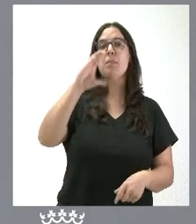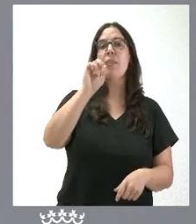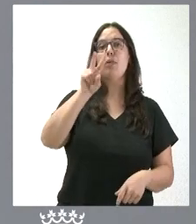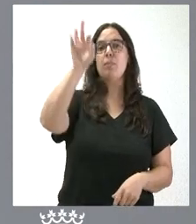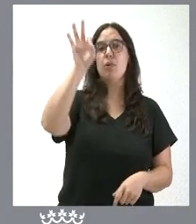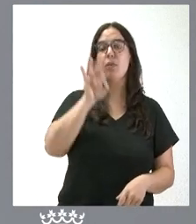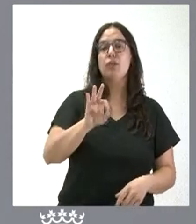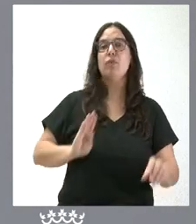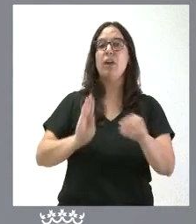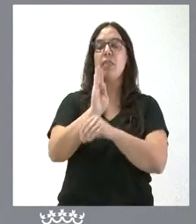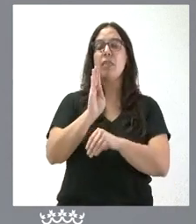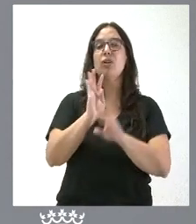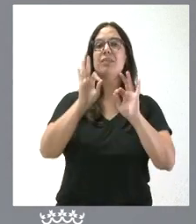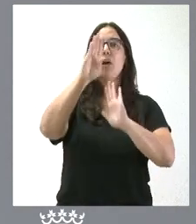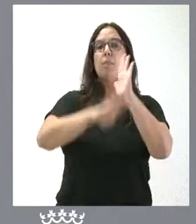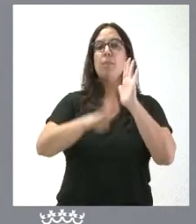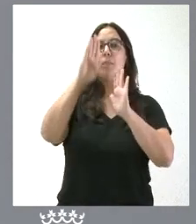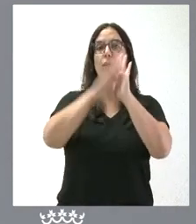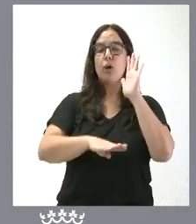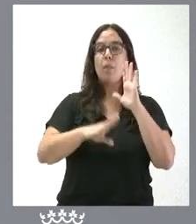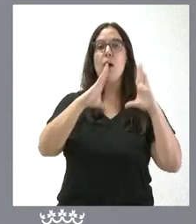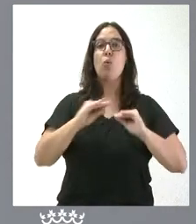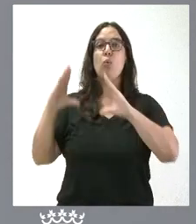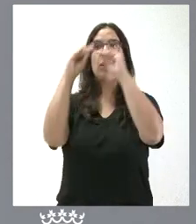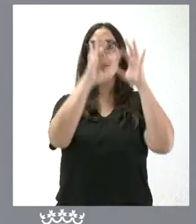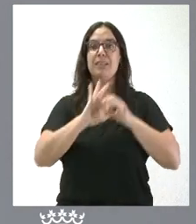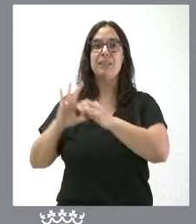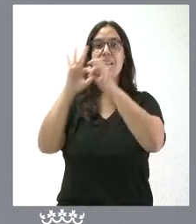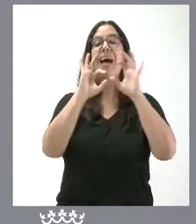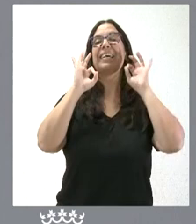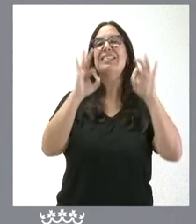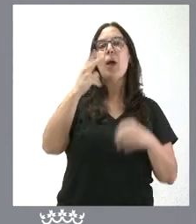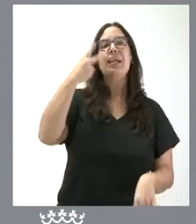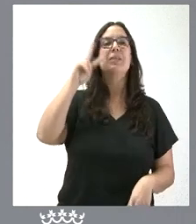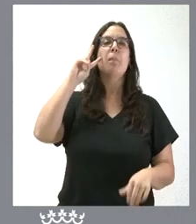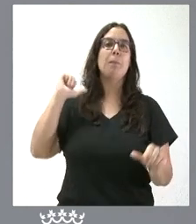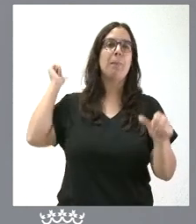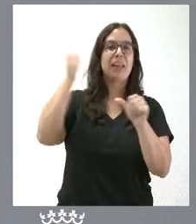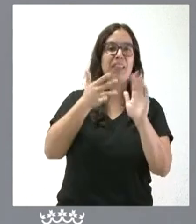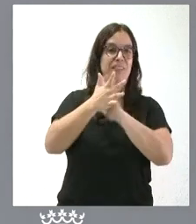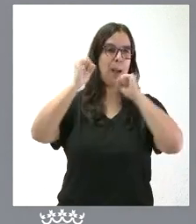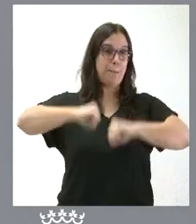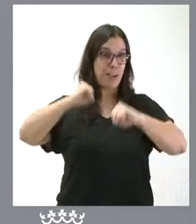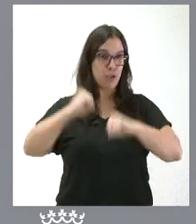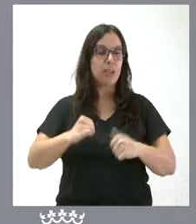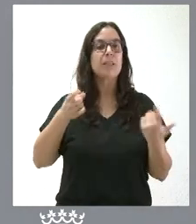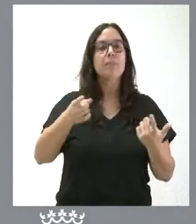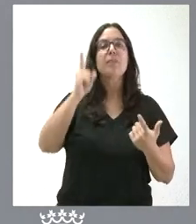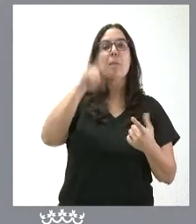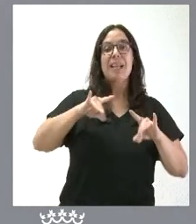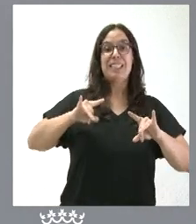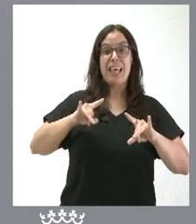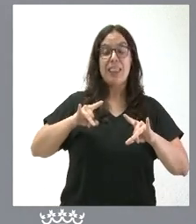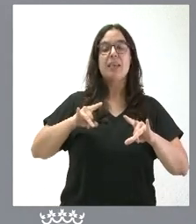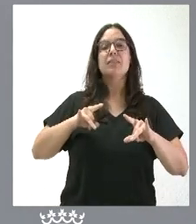la financiación del programa interuniversitario de la Experiencia de Castilla y León y amplía a 17 el número de sedes en